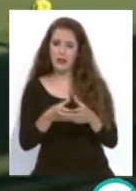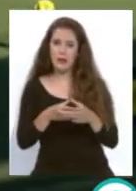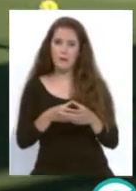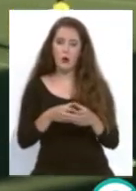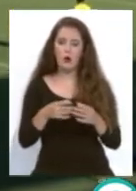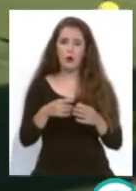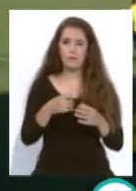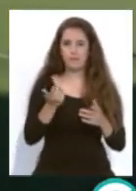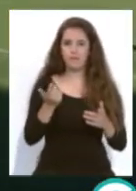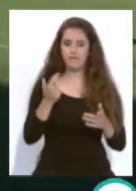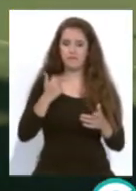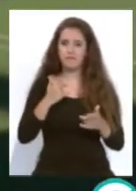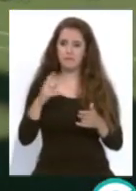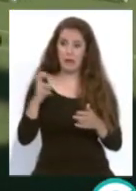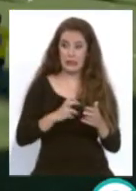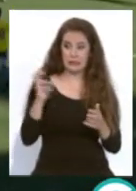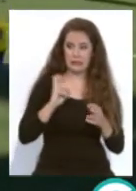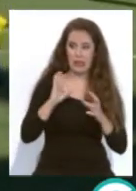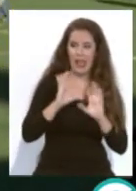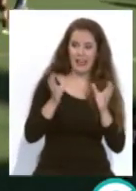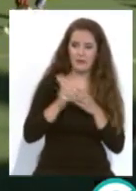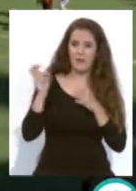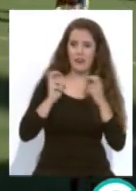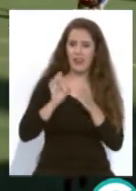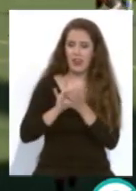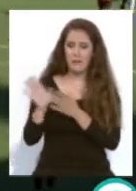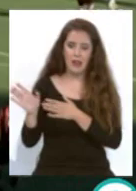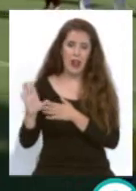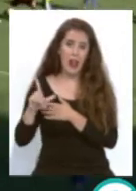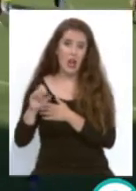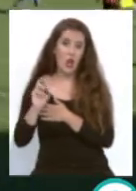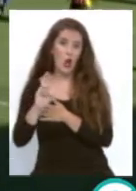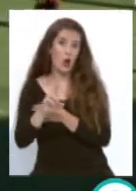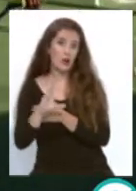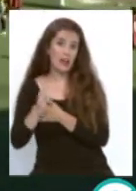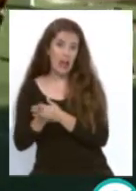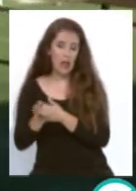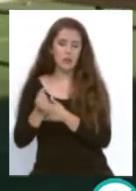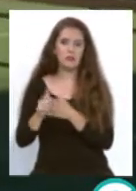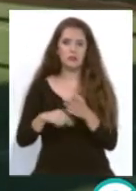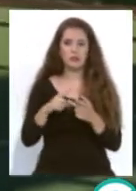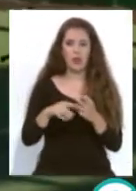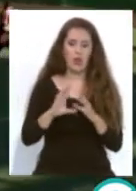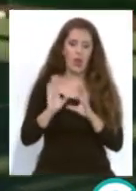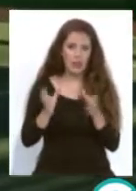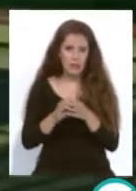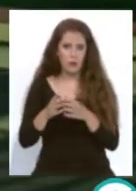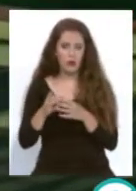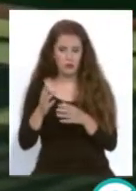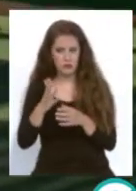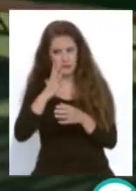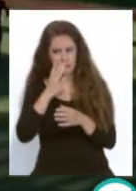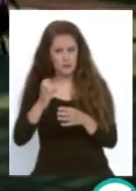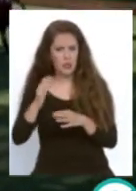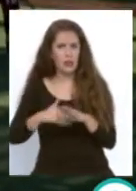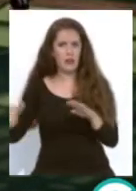que venía de eliminar al Lorca Deportivo o sea un equipo que tenía serias aspiraciones